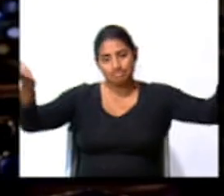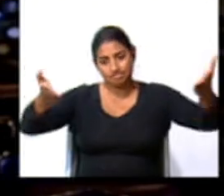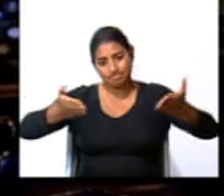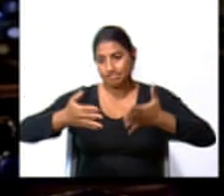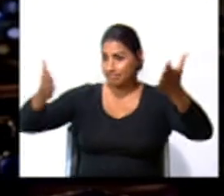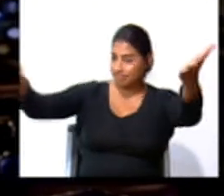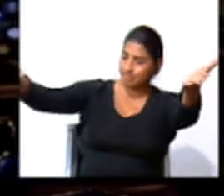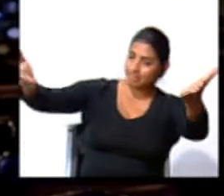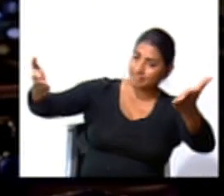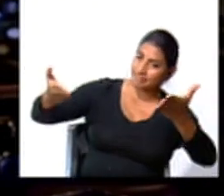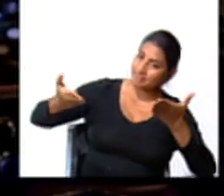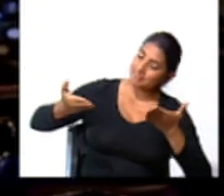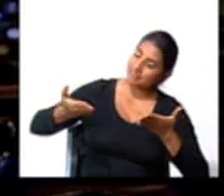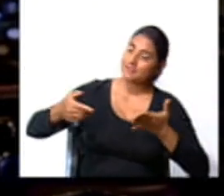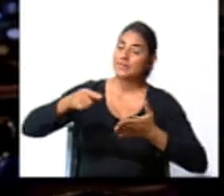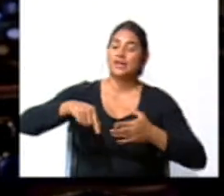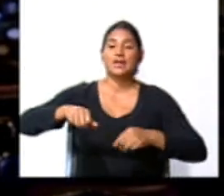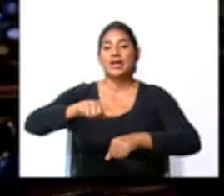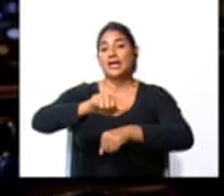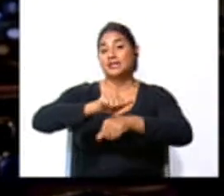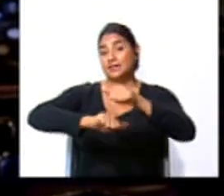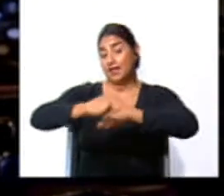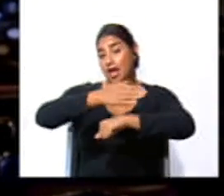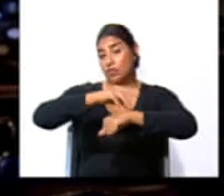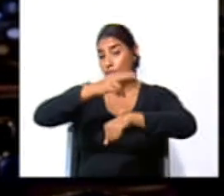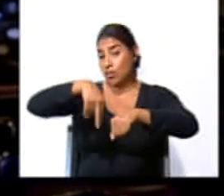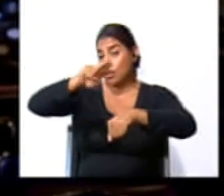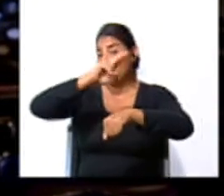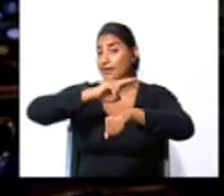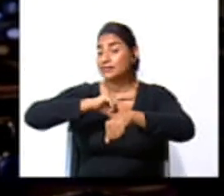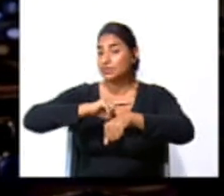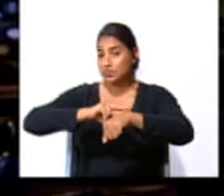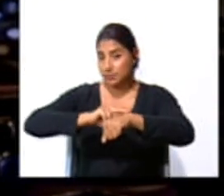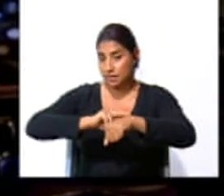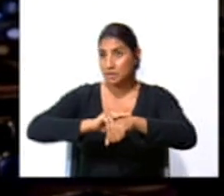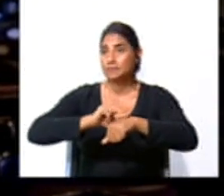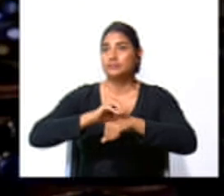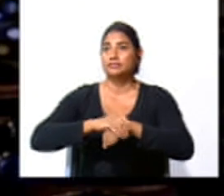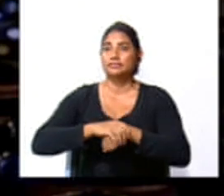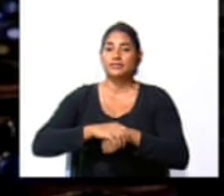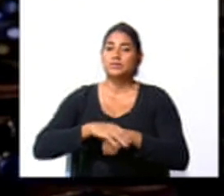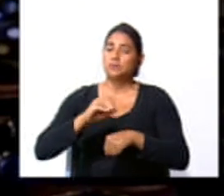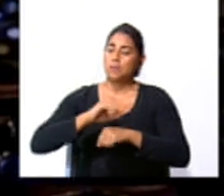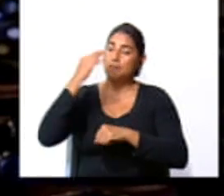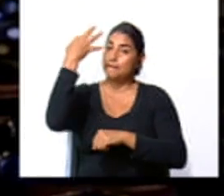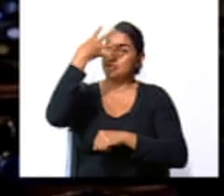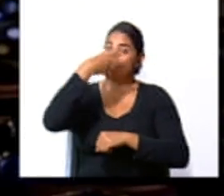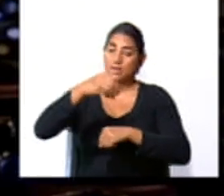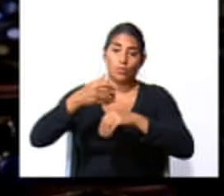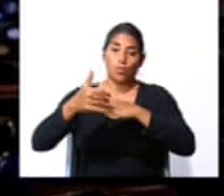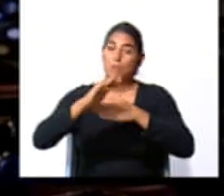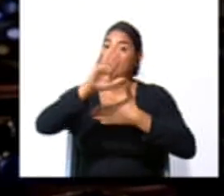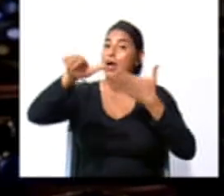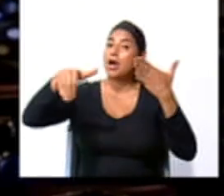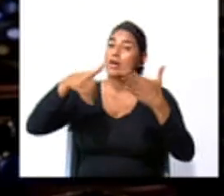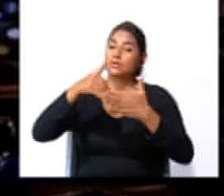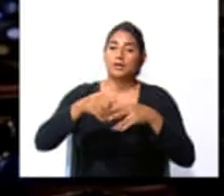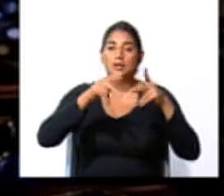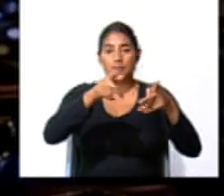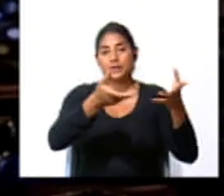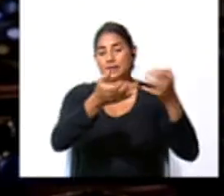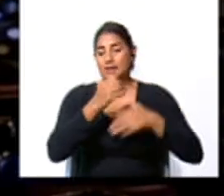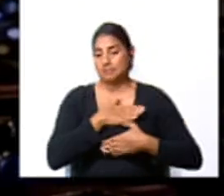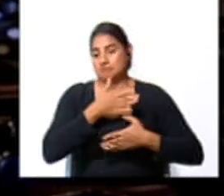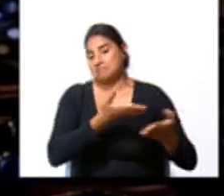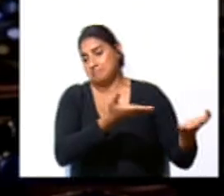calurosa en este Teatro Nacional que es una belleza infinita para todos los que nos